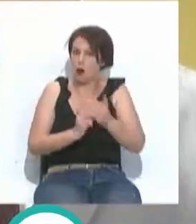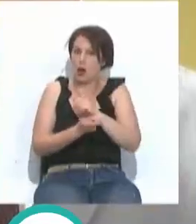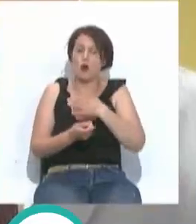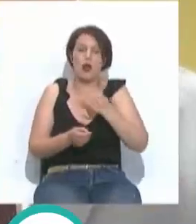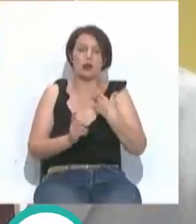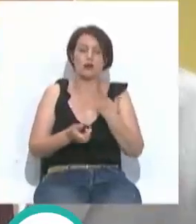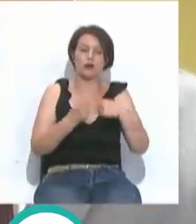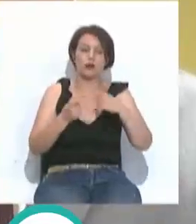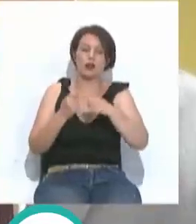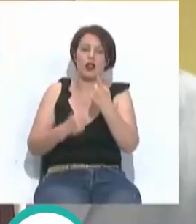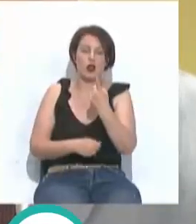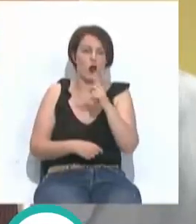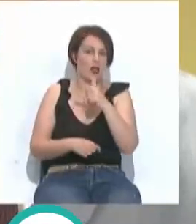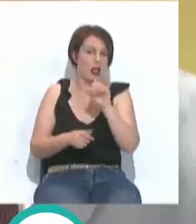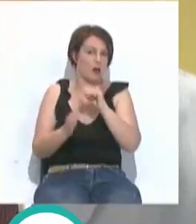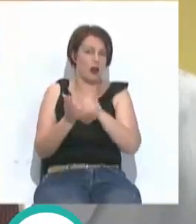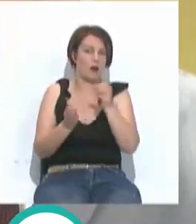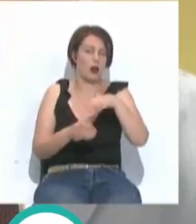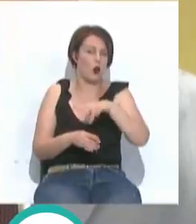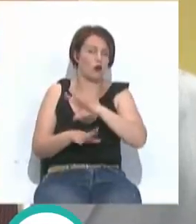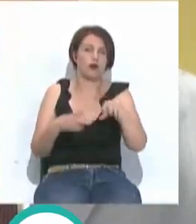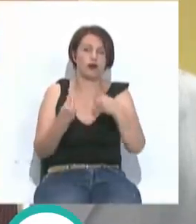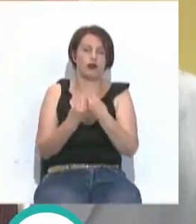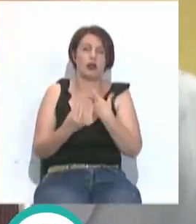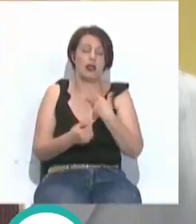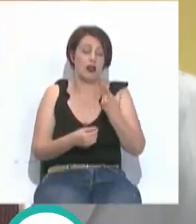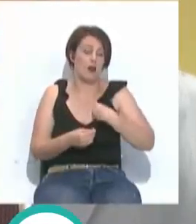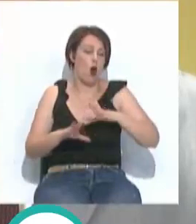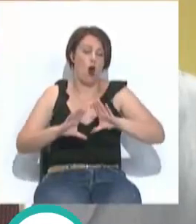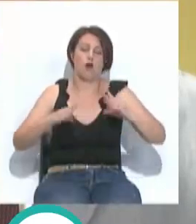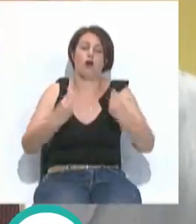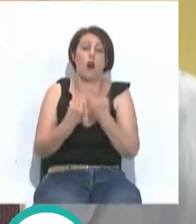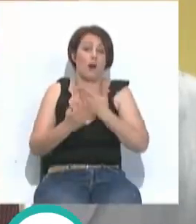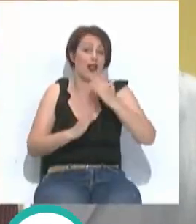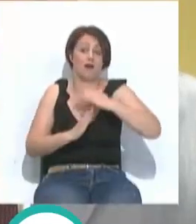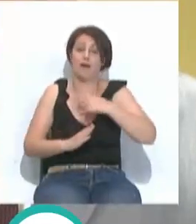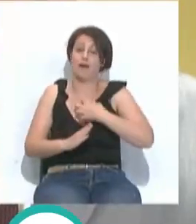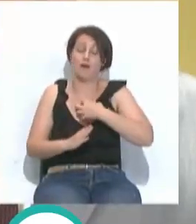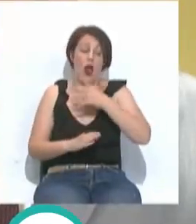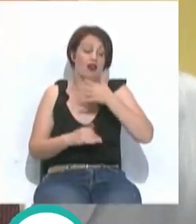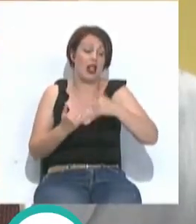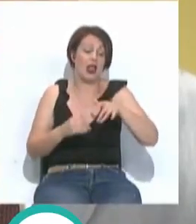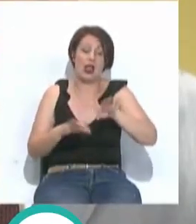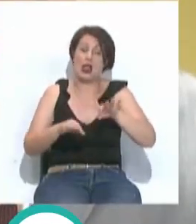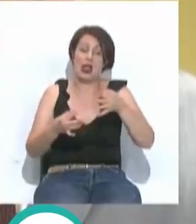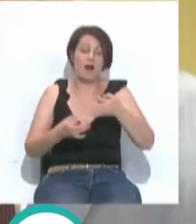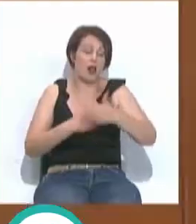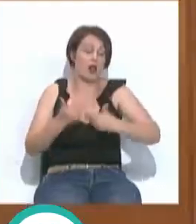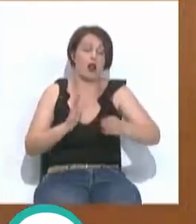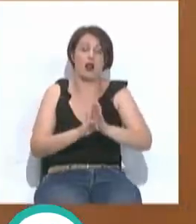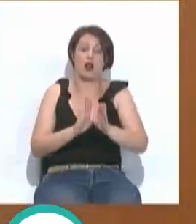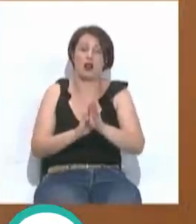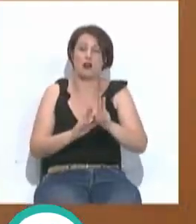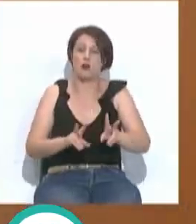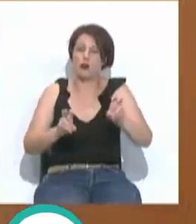comercializar los 120.000 metros conjunto de Altadis, pero no podemos estar parados, como comprenderéis, porque al final en esto hay que tomar decisiones y seguir avanzando.